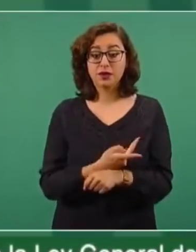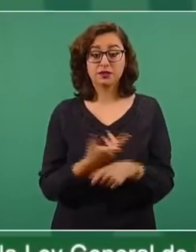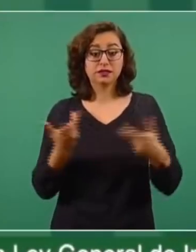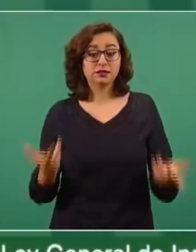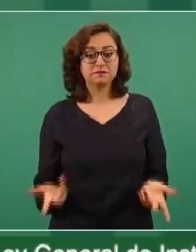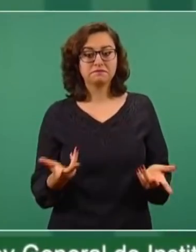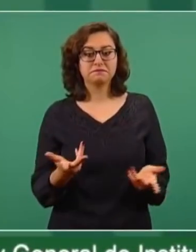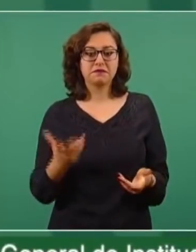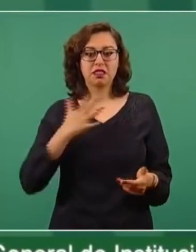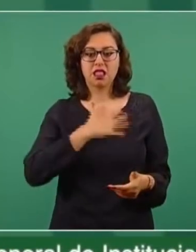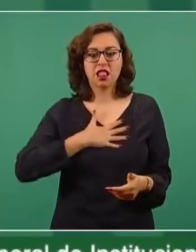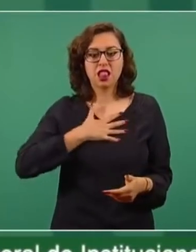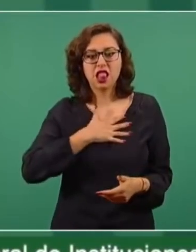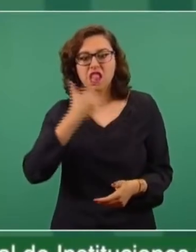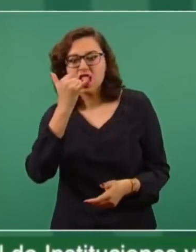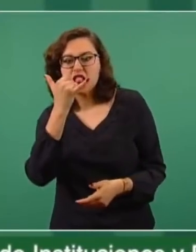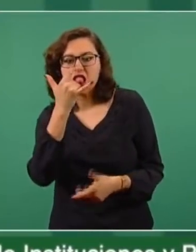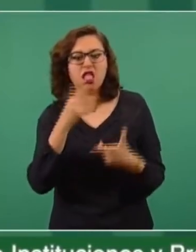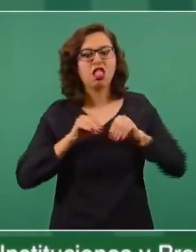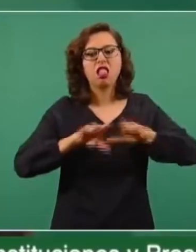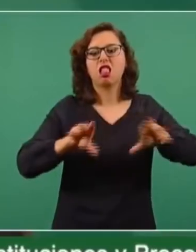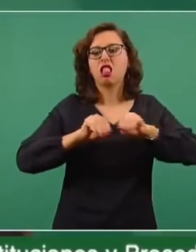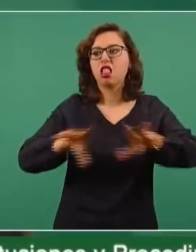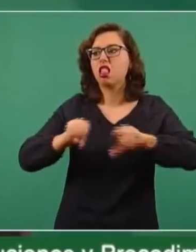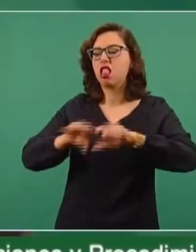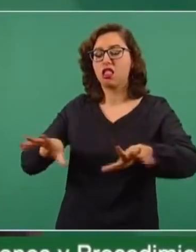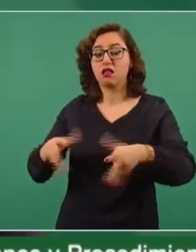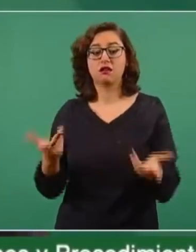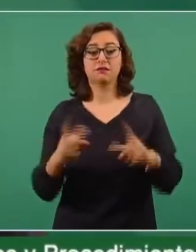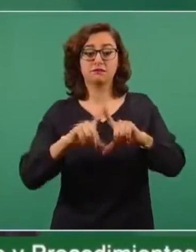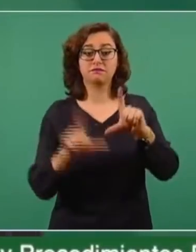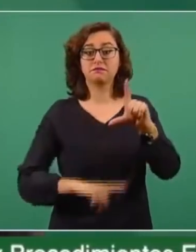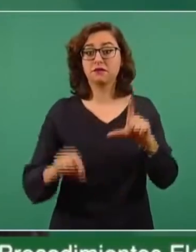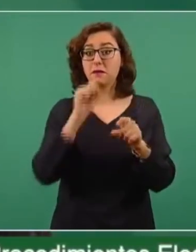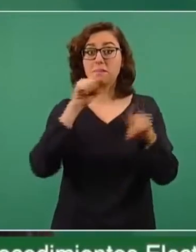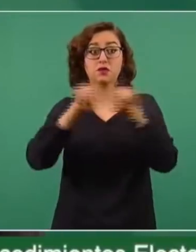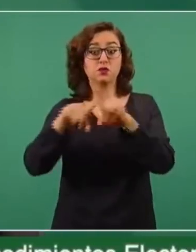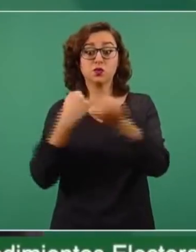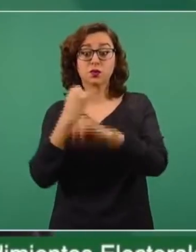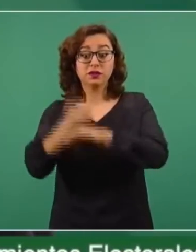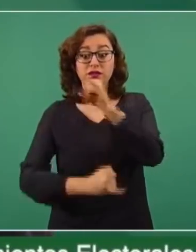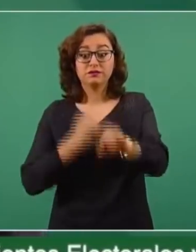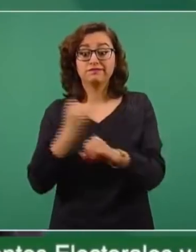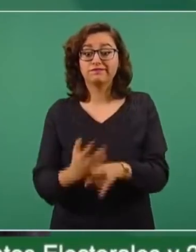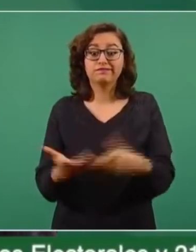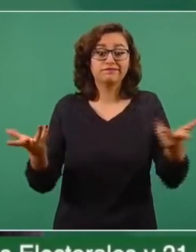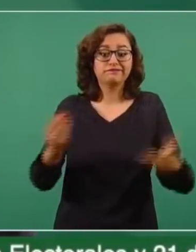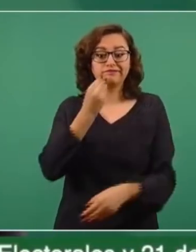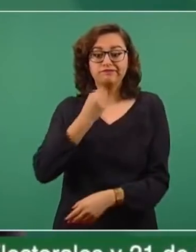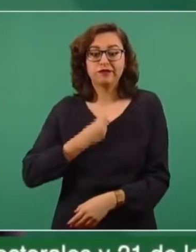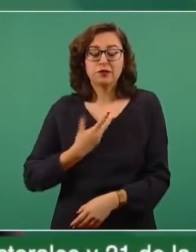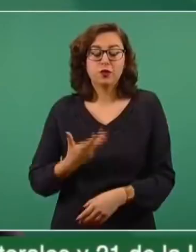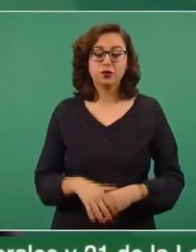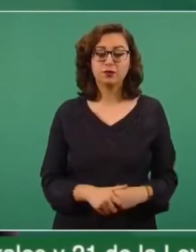internacionales, es inevitable, porque hay también una crisis